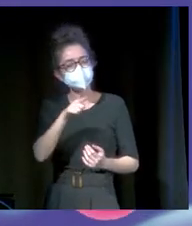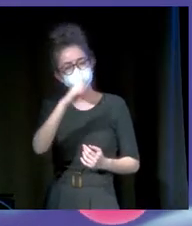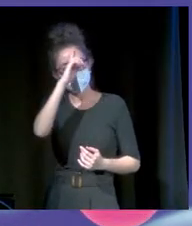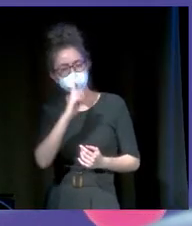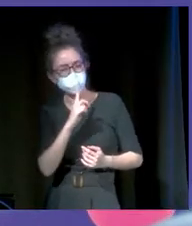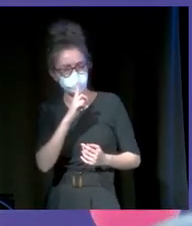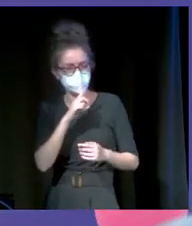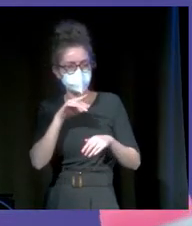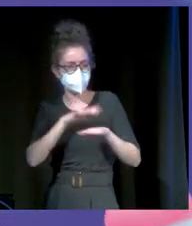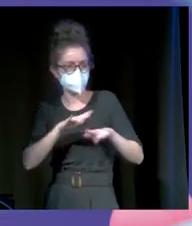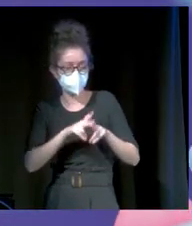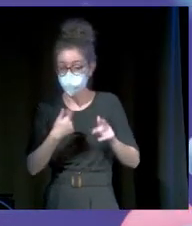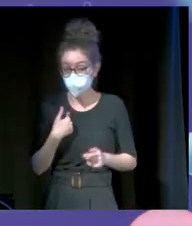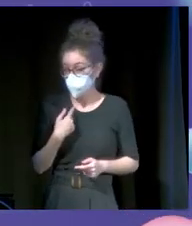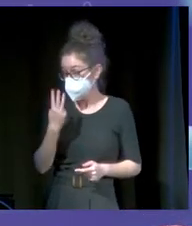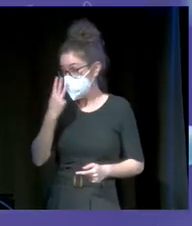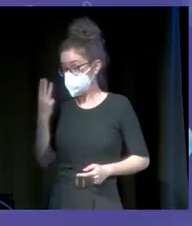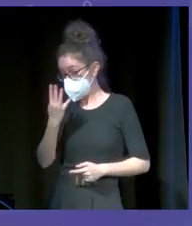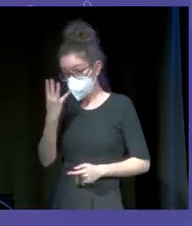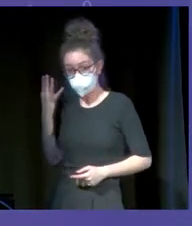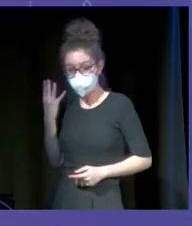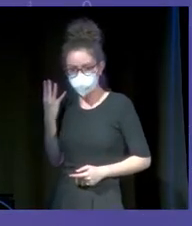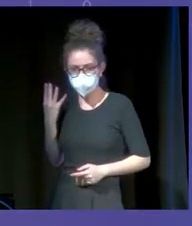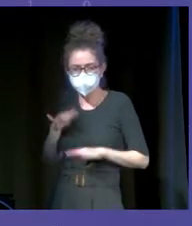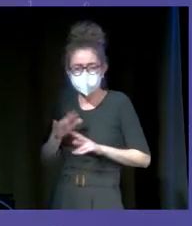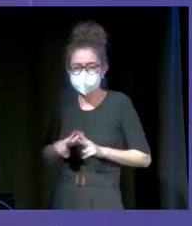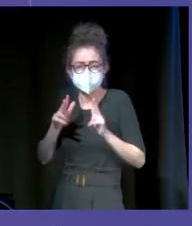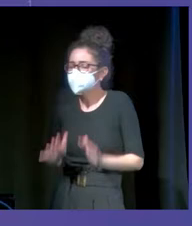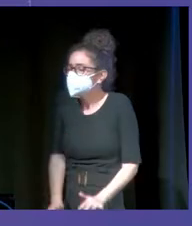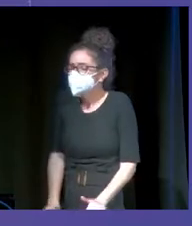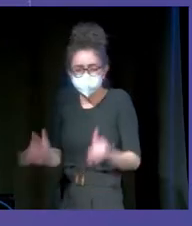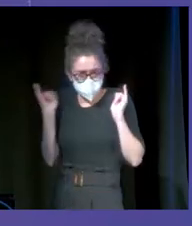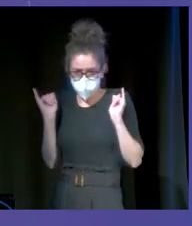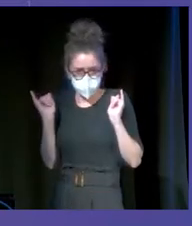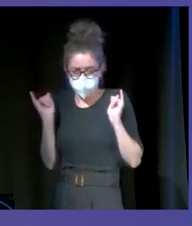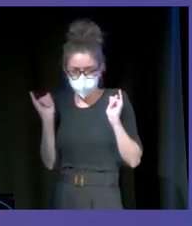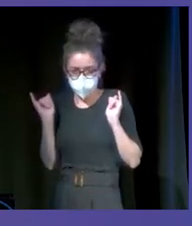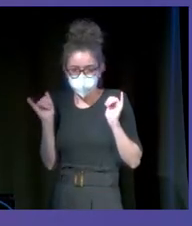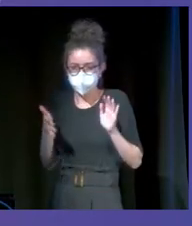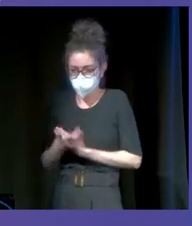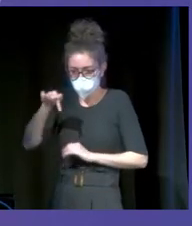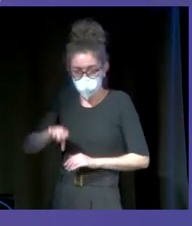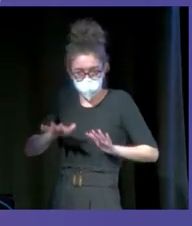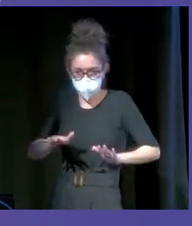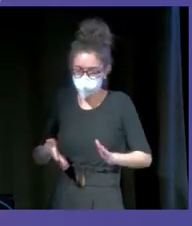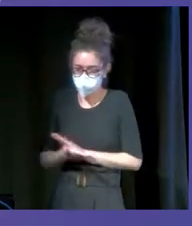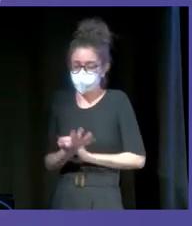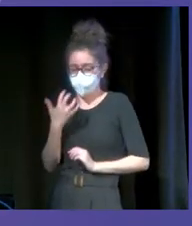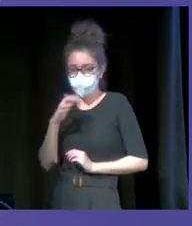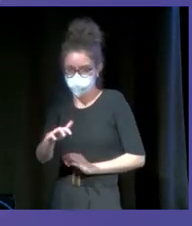perfil en redes sociales. Yo hasta hace 3, 4 años no tenía nada, ninguna red social. Como os digo, es una ironía que yo esté aquí ahora mismo.